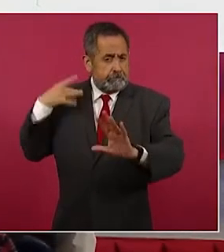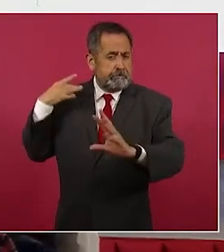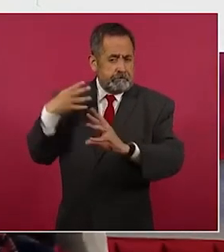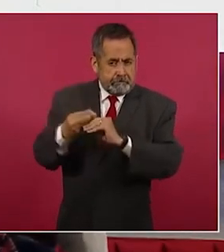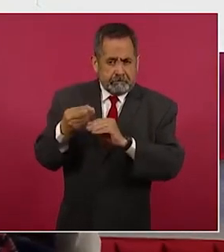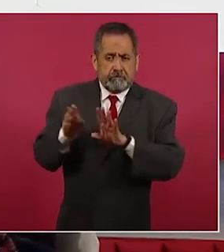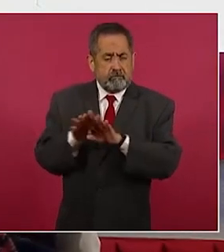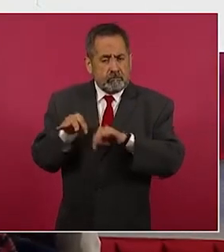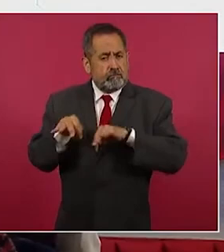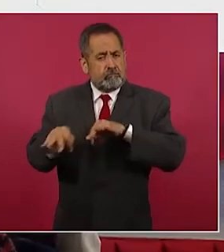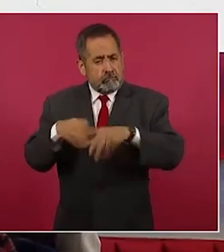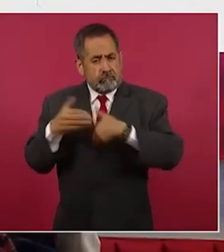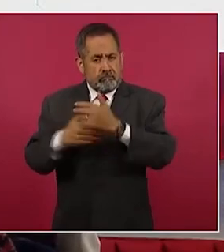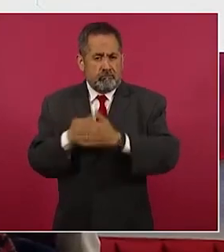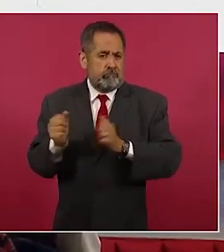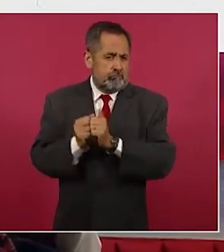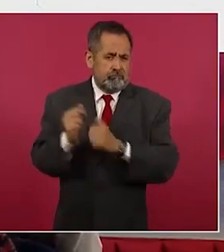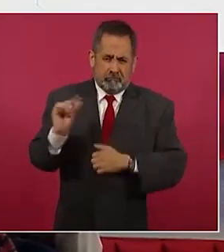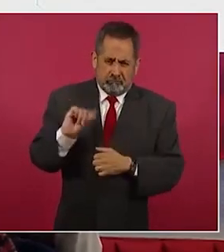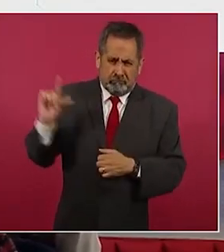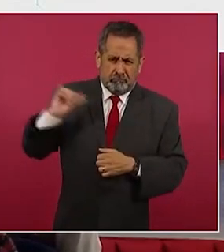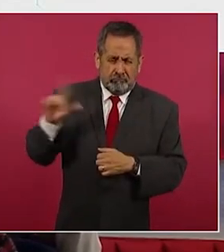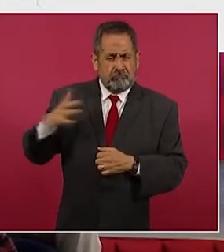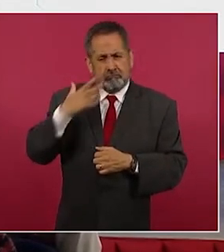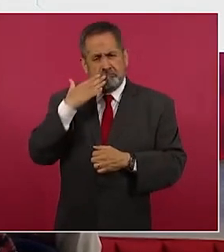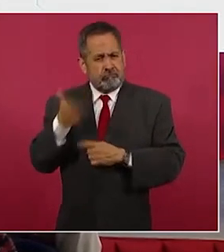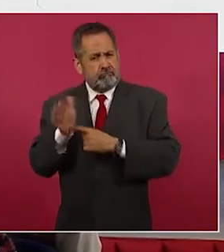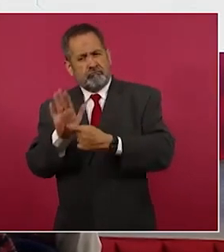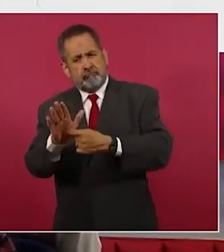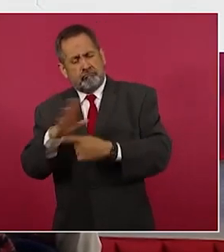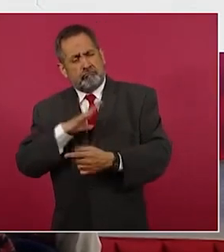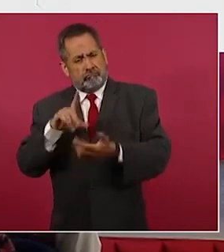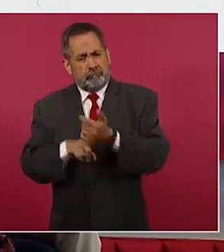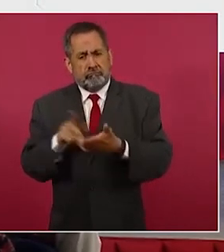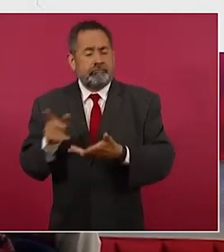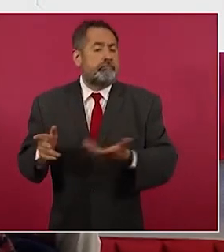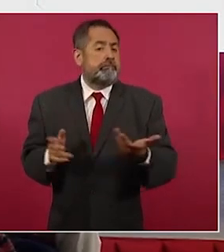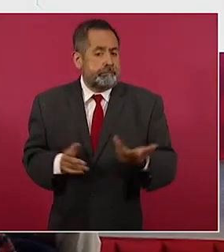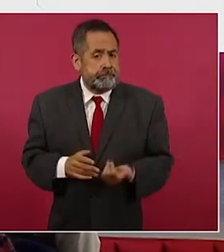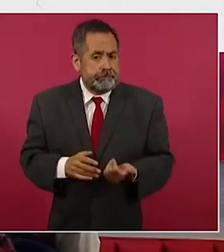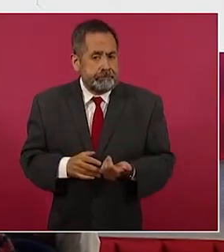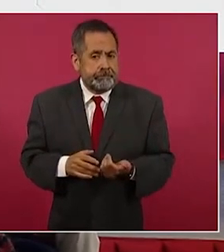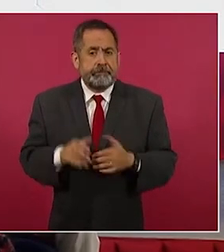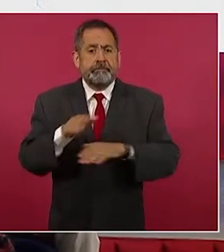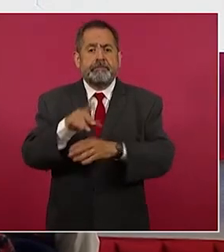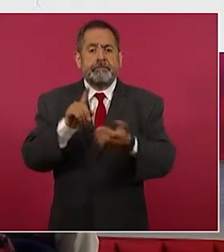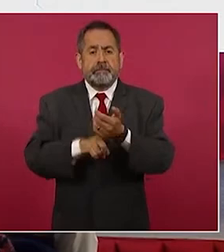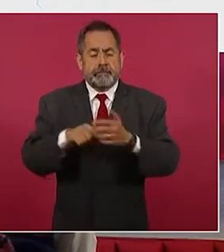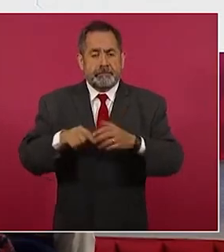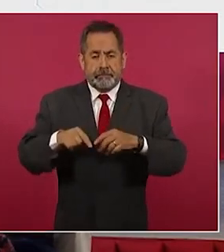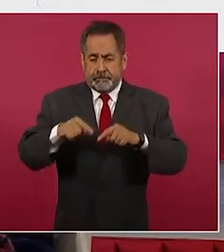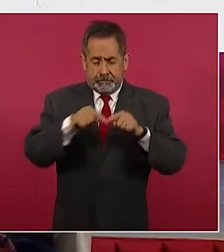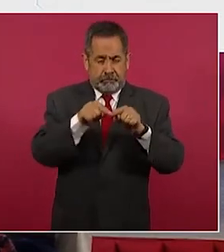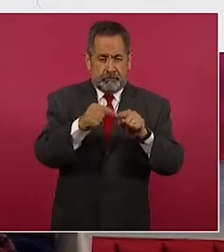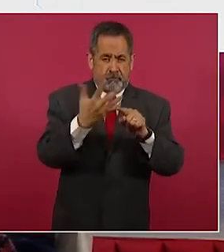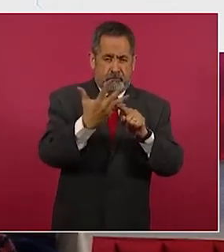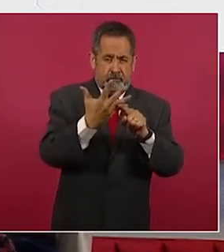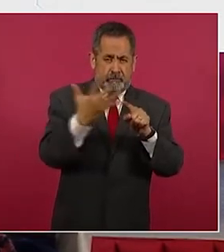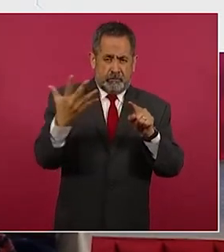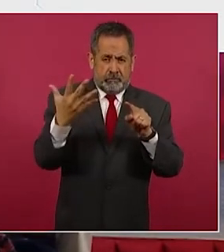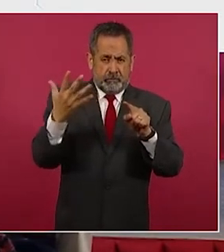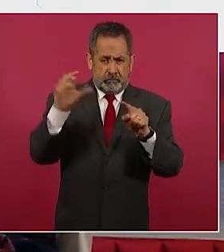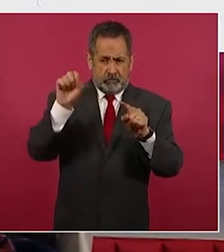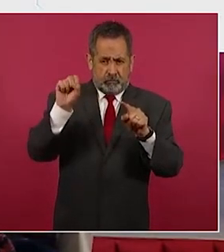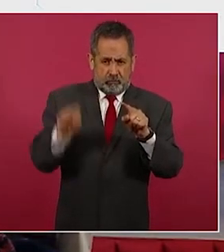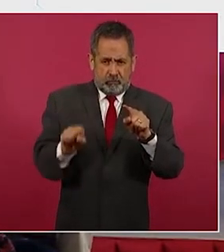bastante profesional y que podemos demostrarlo, en el caso sólo del tramo 5 Sur, que es este